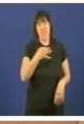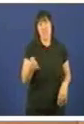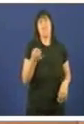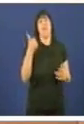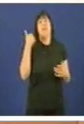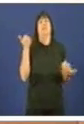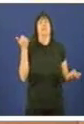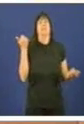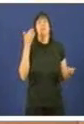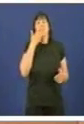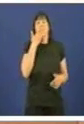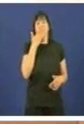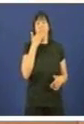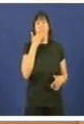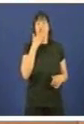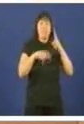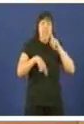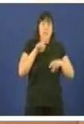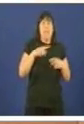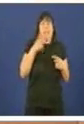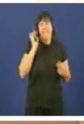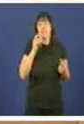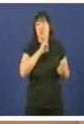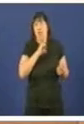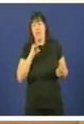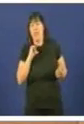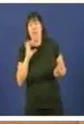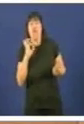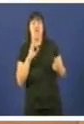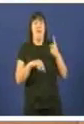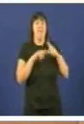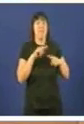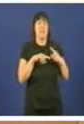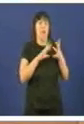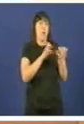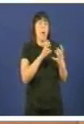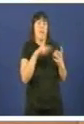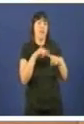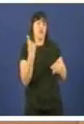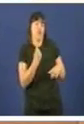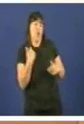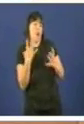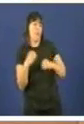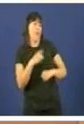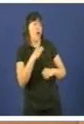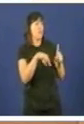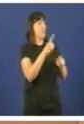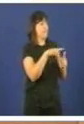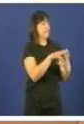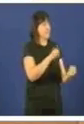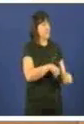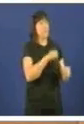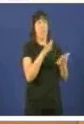en solitario. Outras veces, de acordo con vostedes, aprobando o catálogo de fármacos